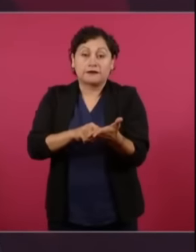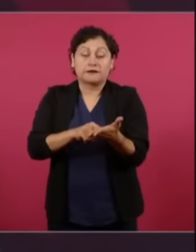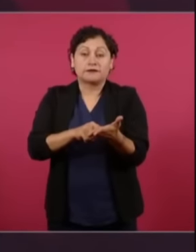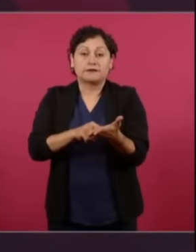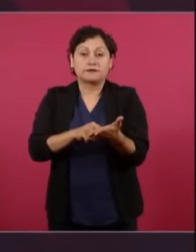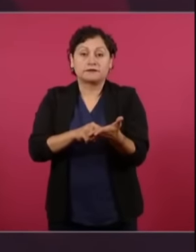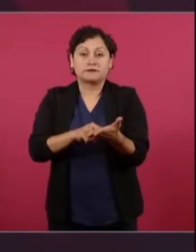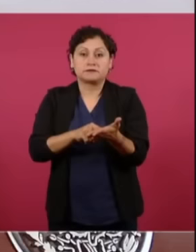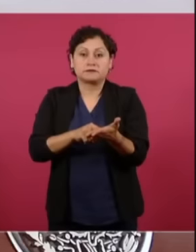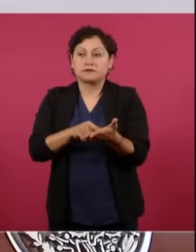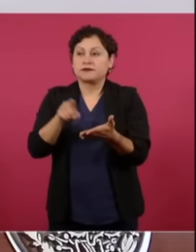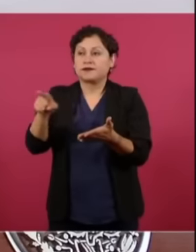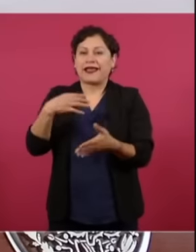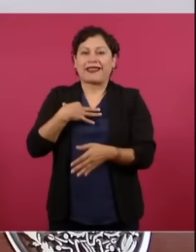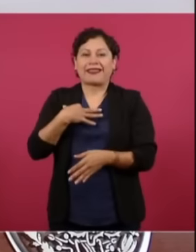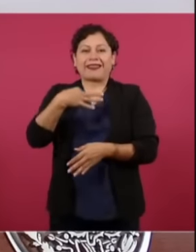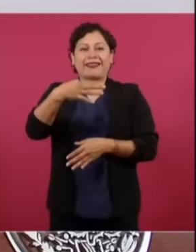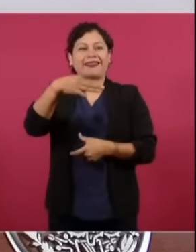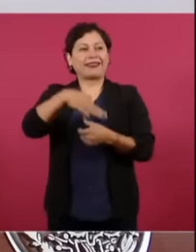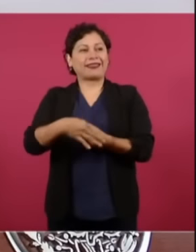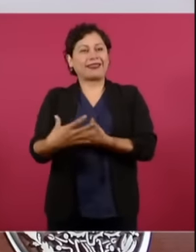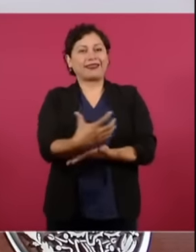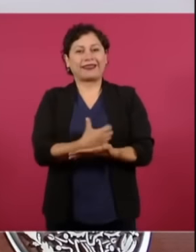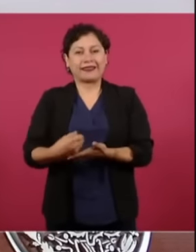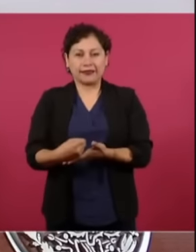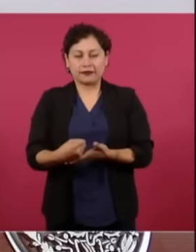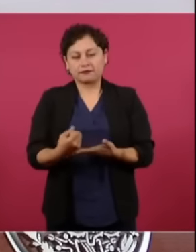obtener triunfos y fue